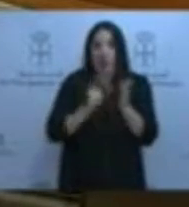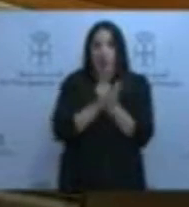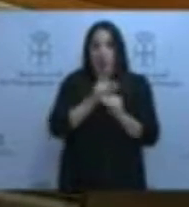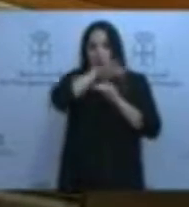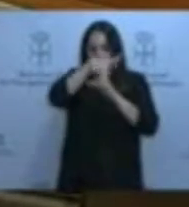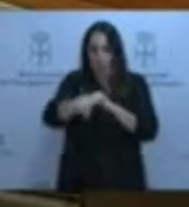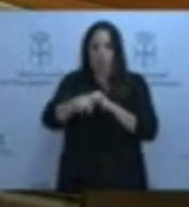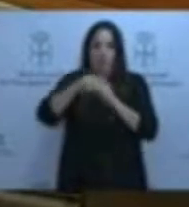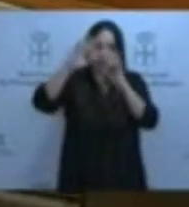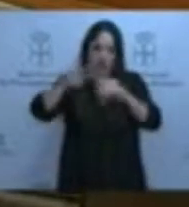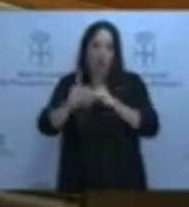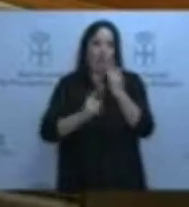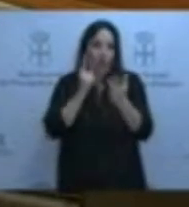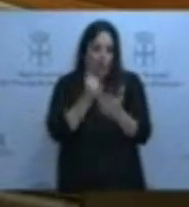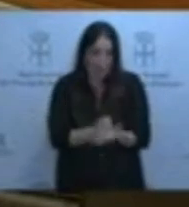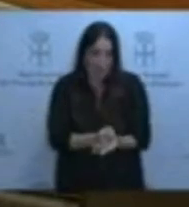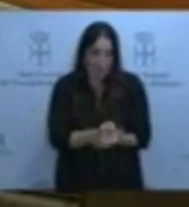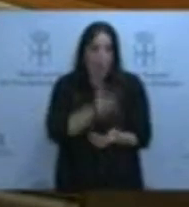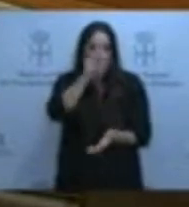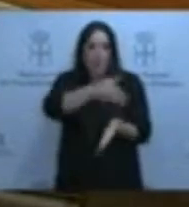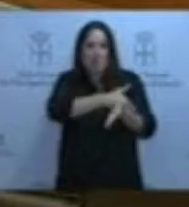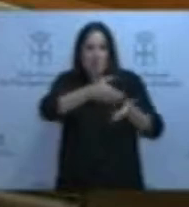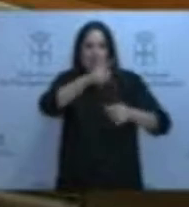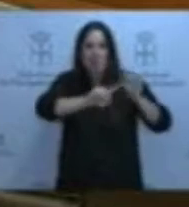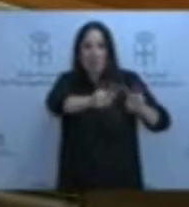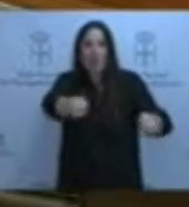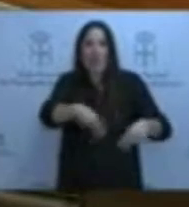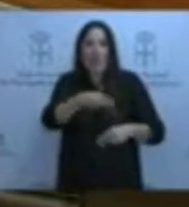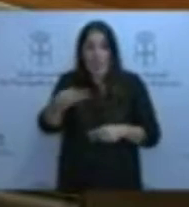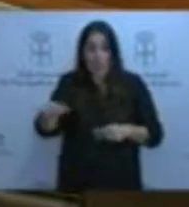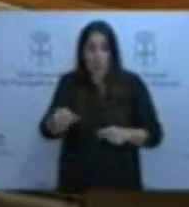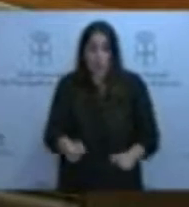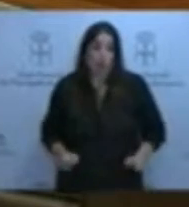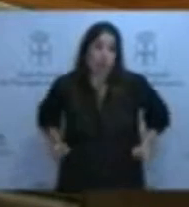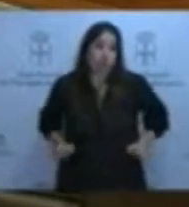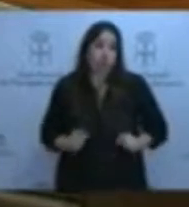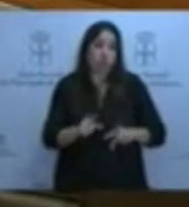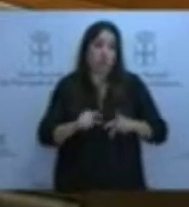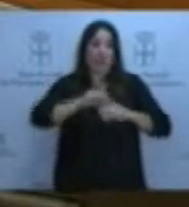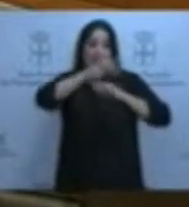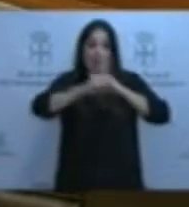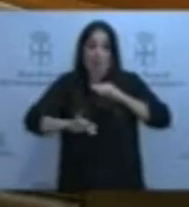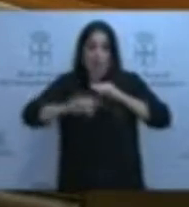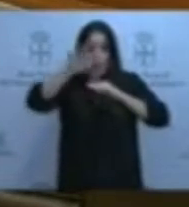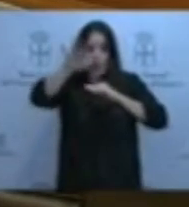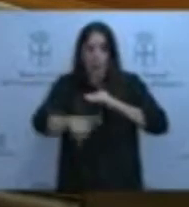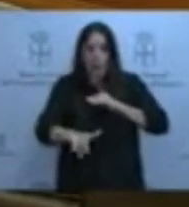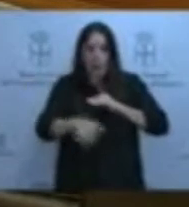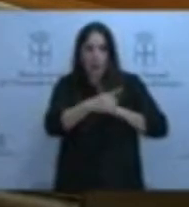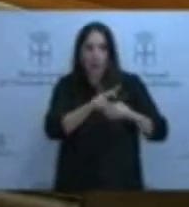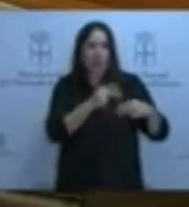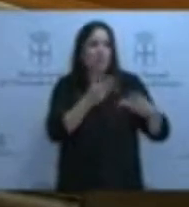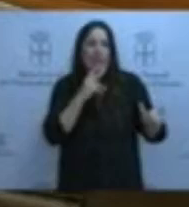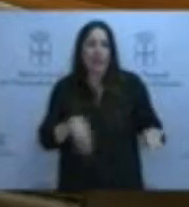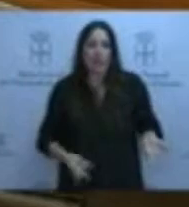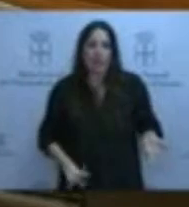¿Veis responder alguien por los dos millones y medio de euros que cheva tragaos el mar? ¿Ya adecuada